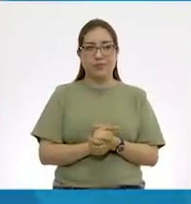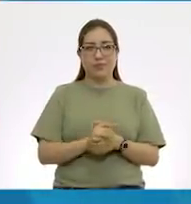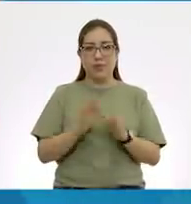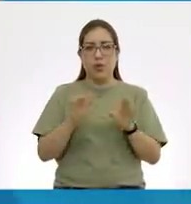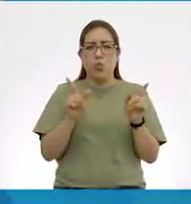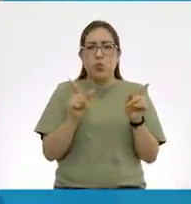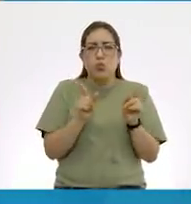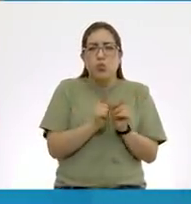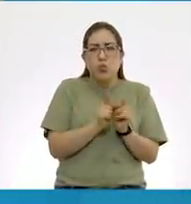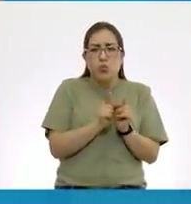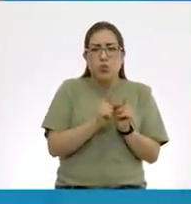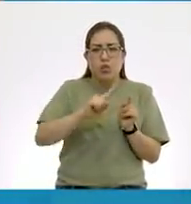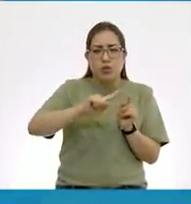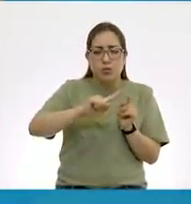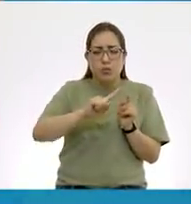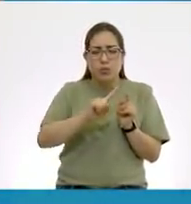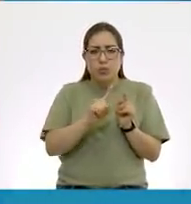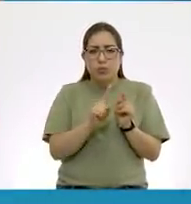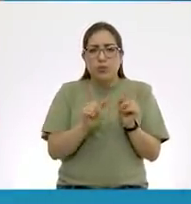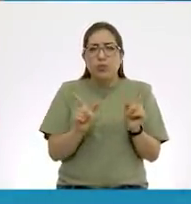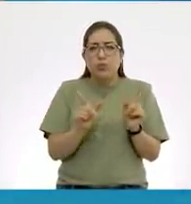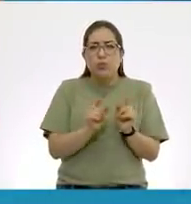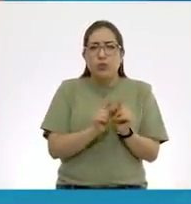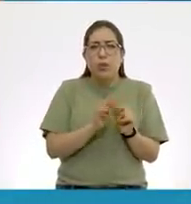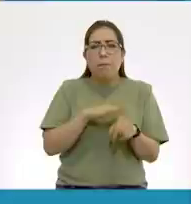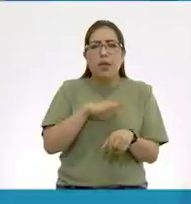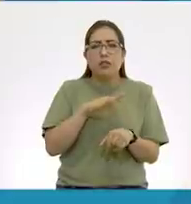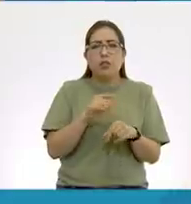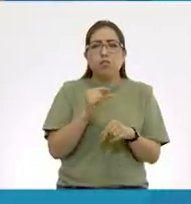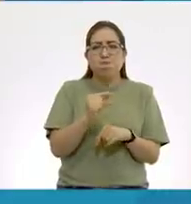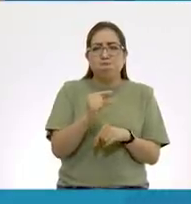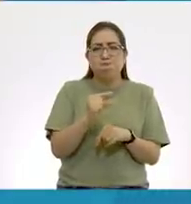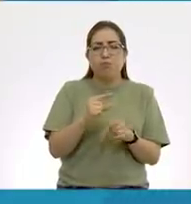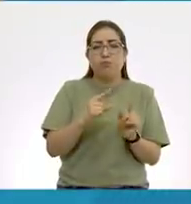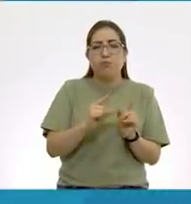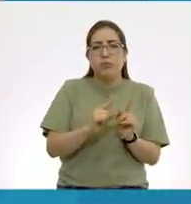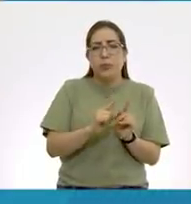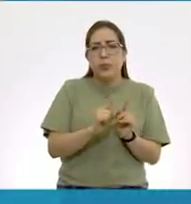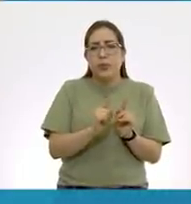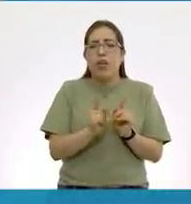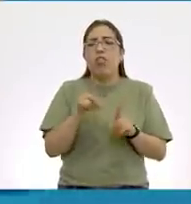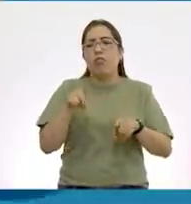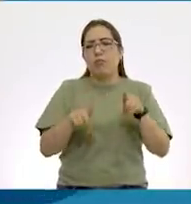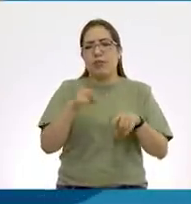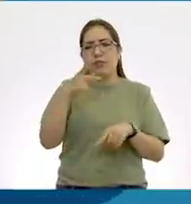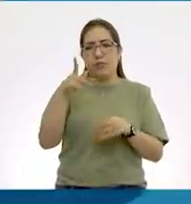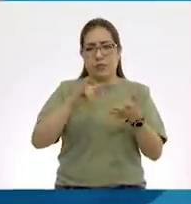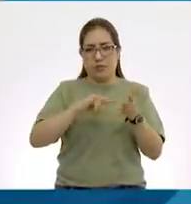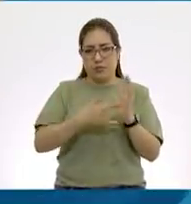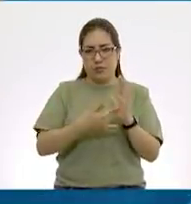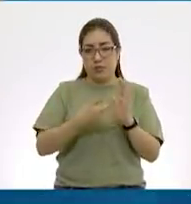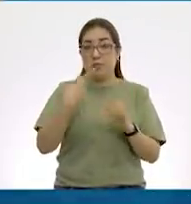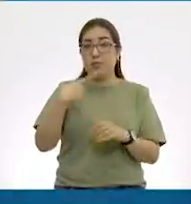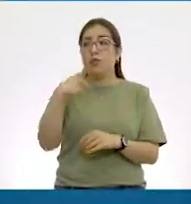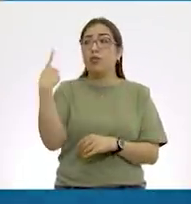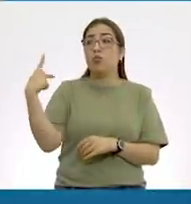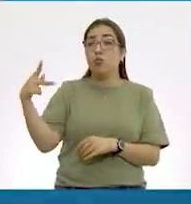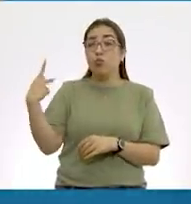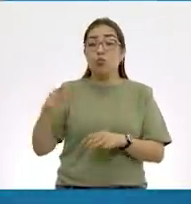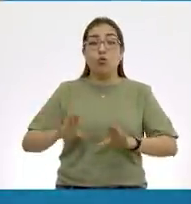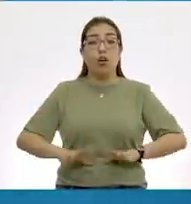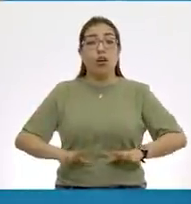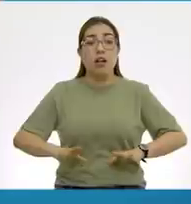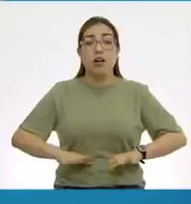corta, inclusive un poquito más gordita. Depende del tipo de reloj analógico, pero su característica